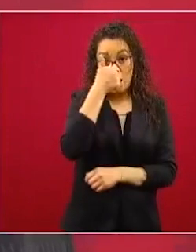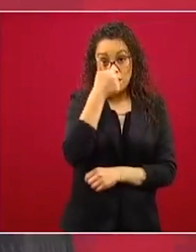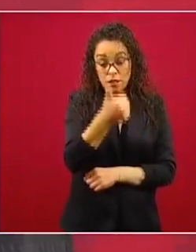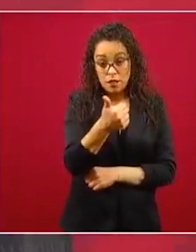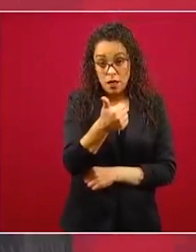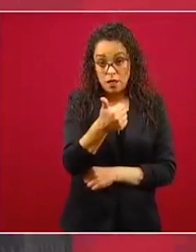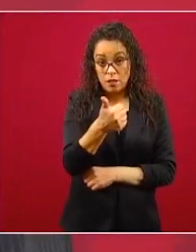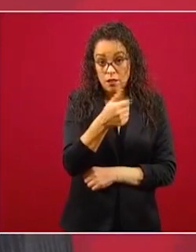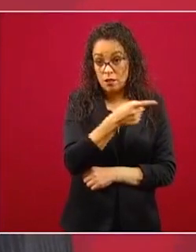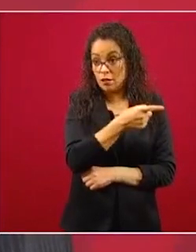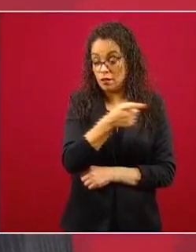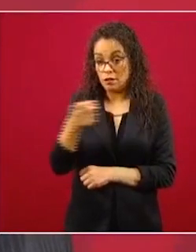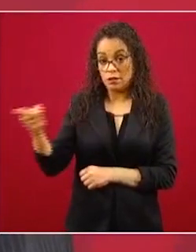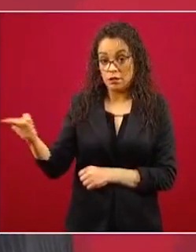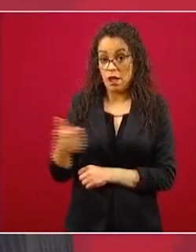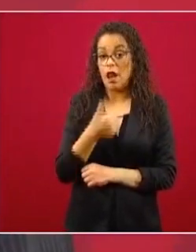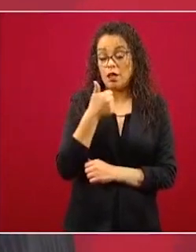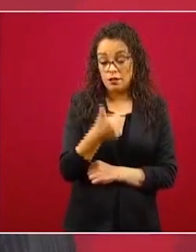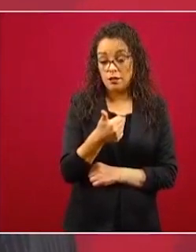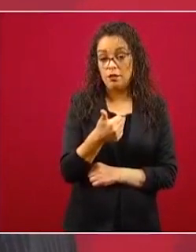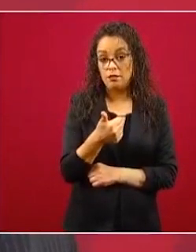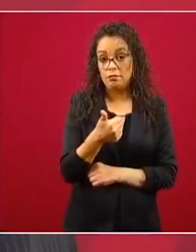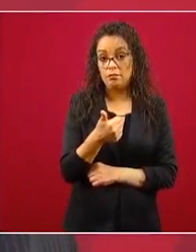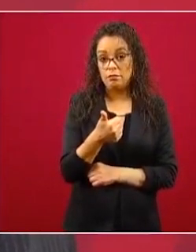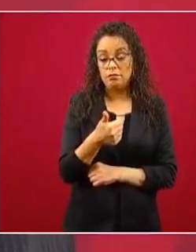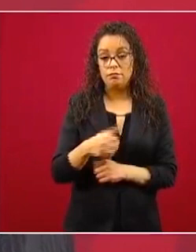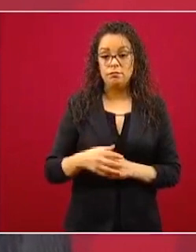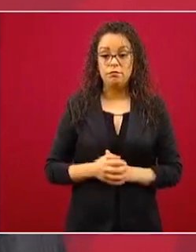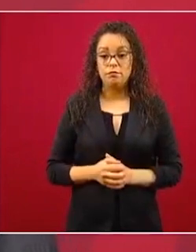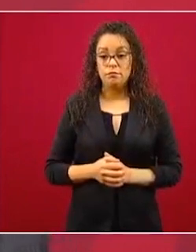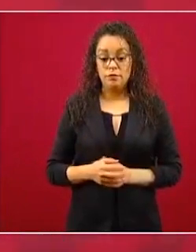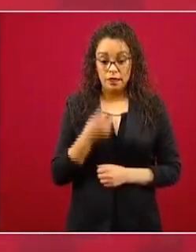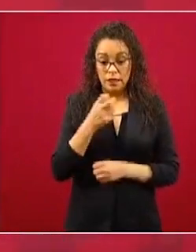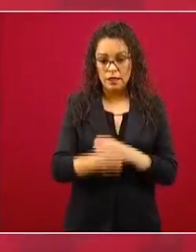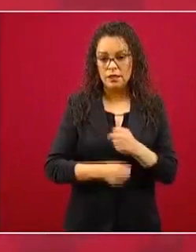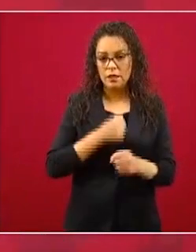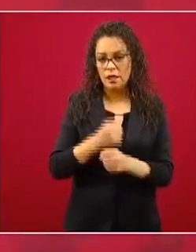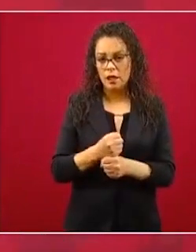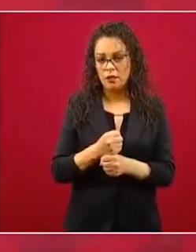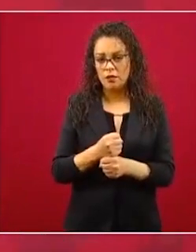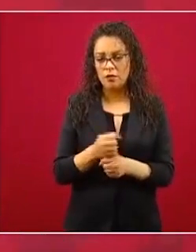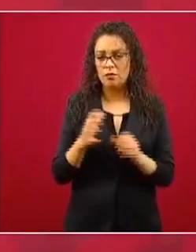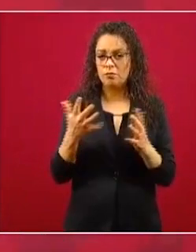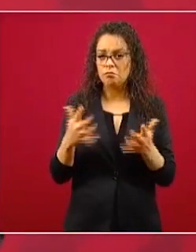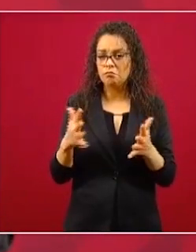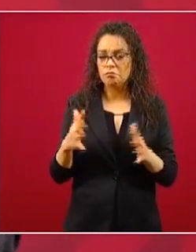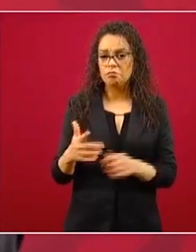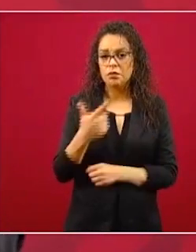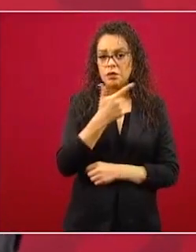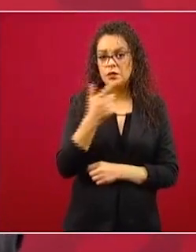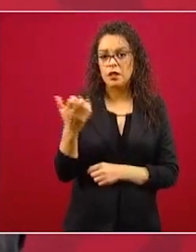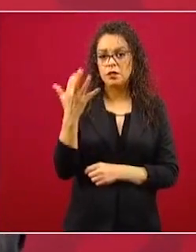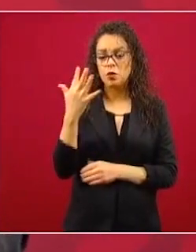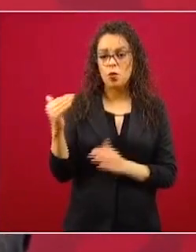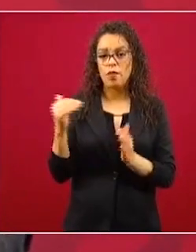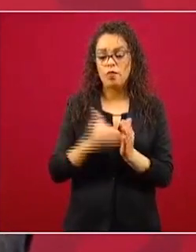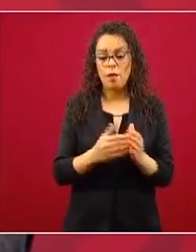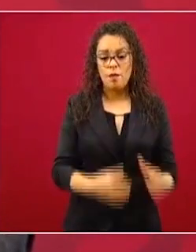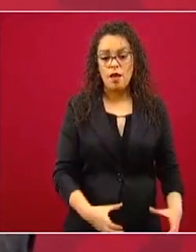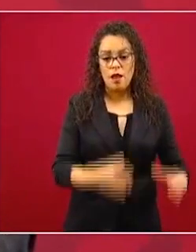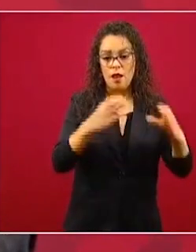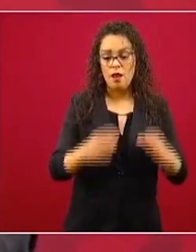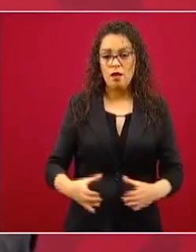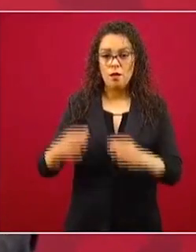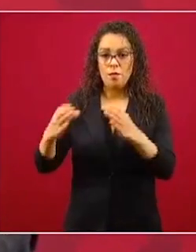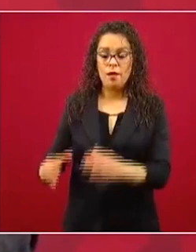Vamos a procesar este año un promedio de 750 mil barriles diarios